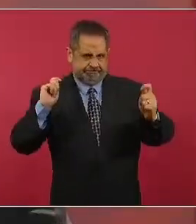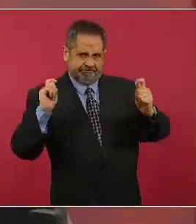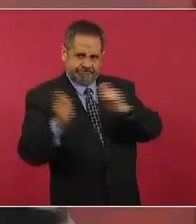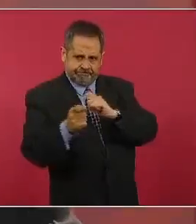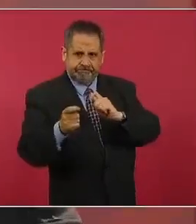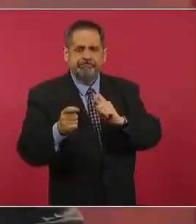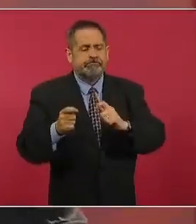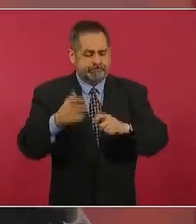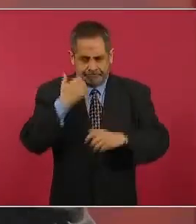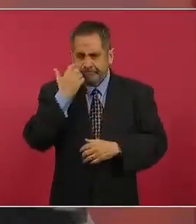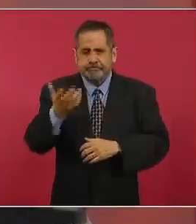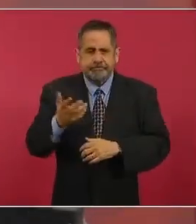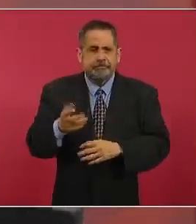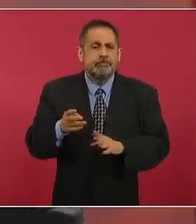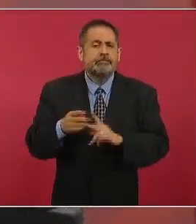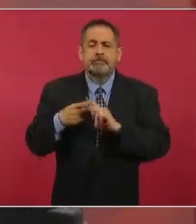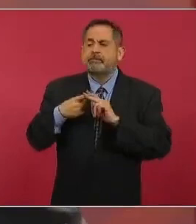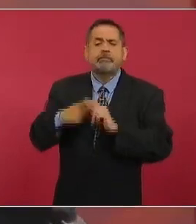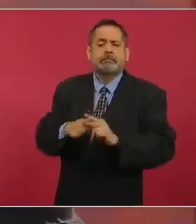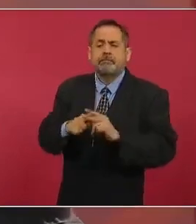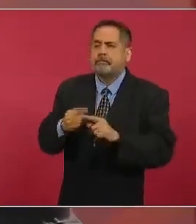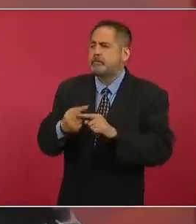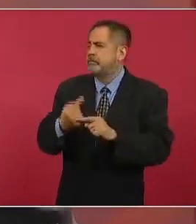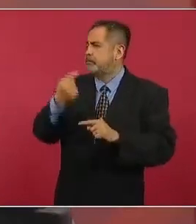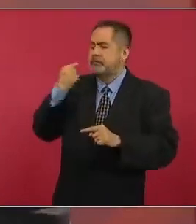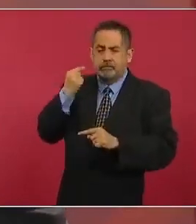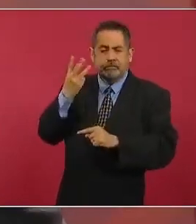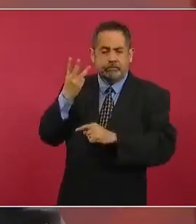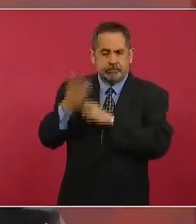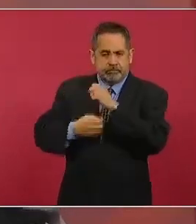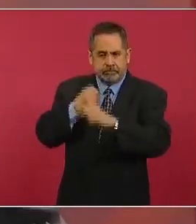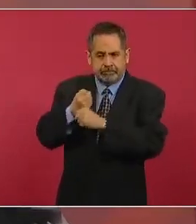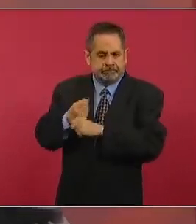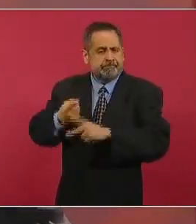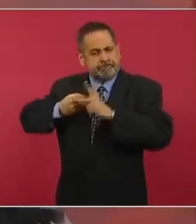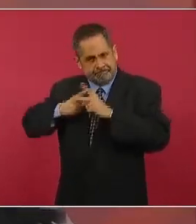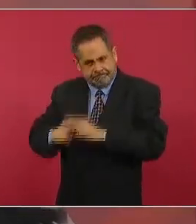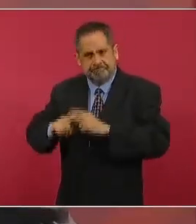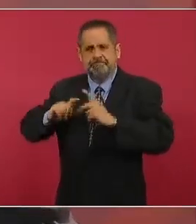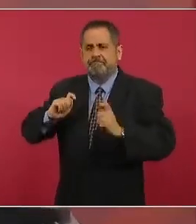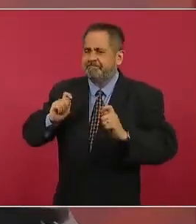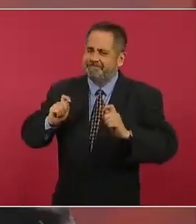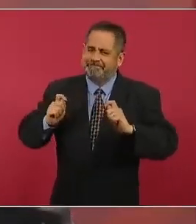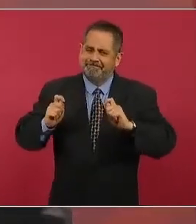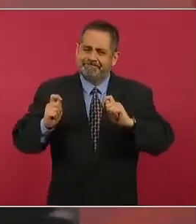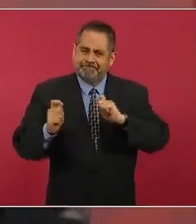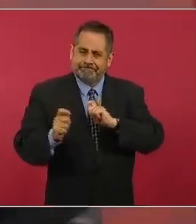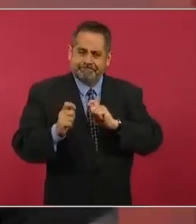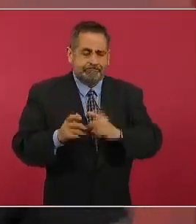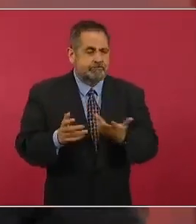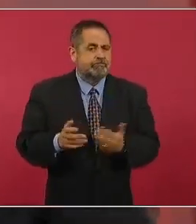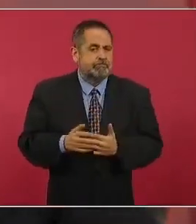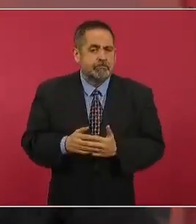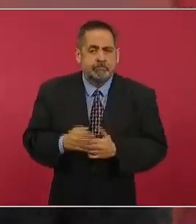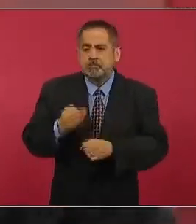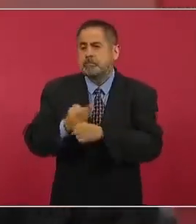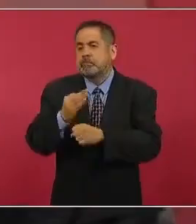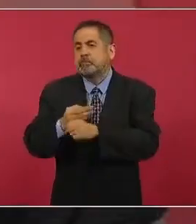que comenzó hace tres años está empezando